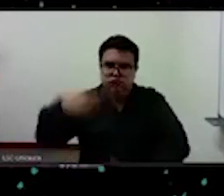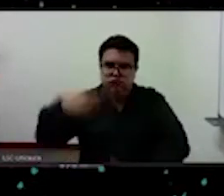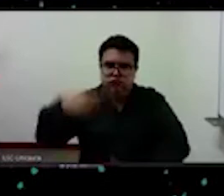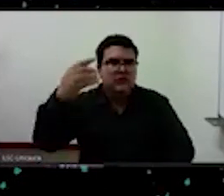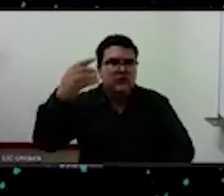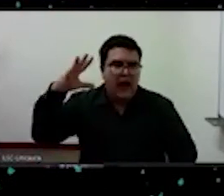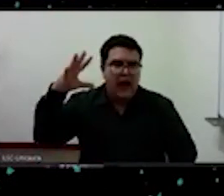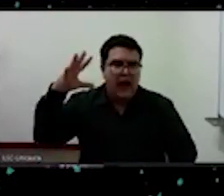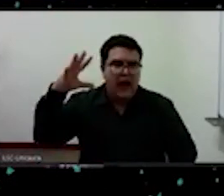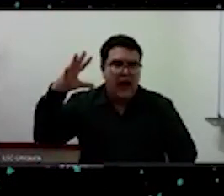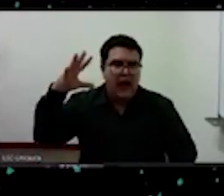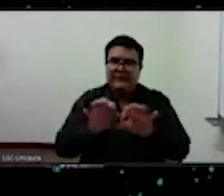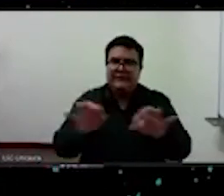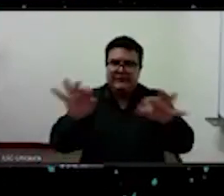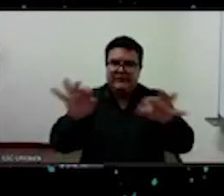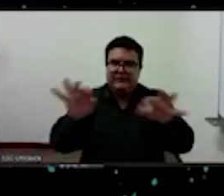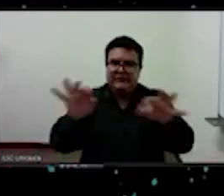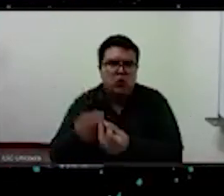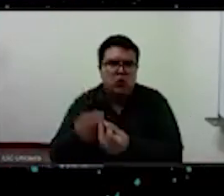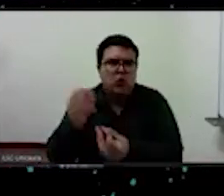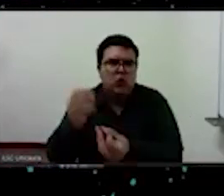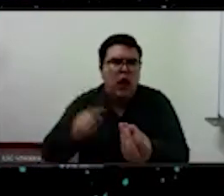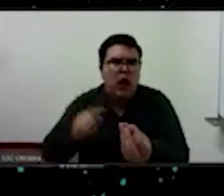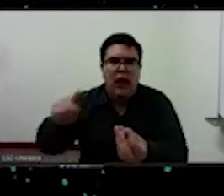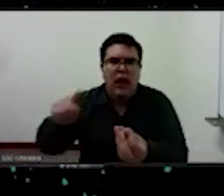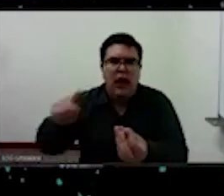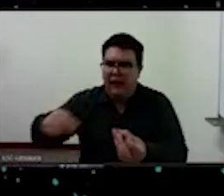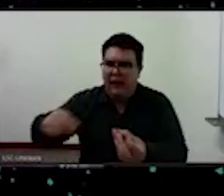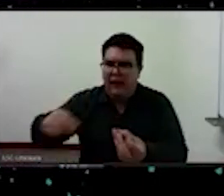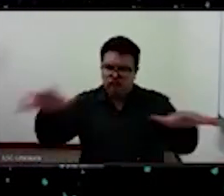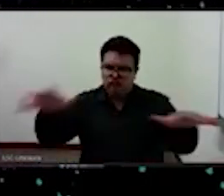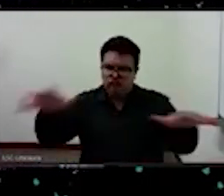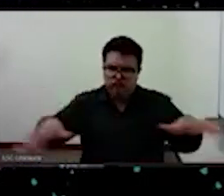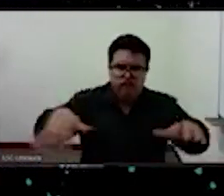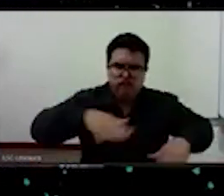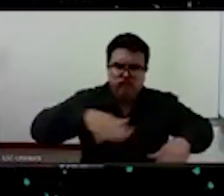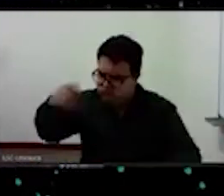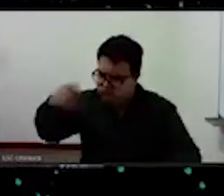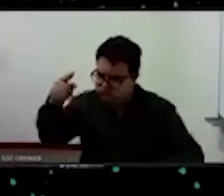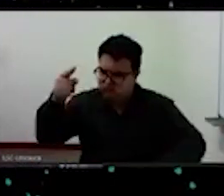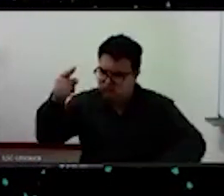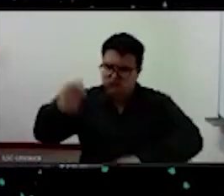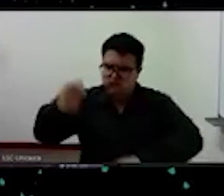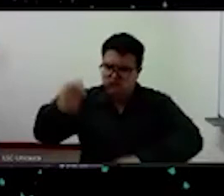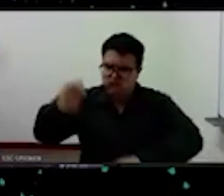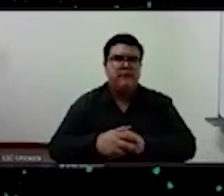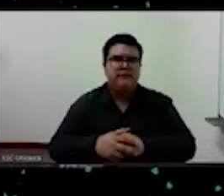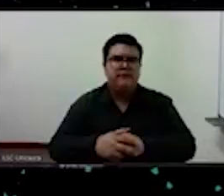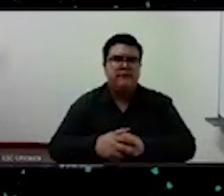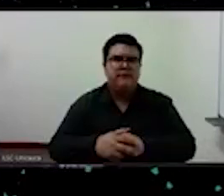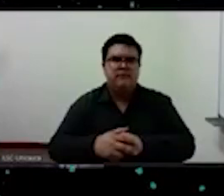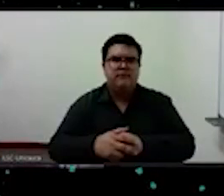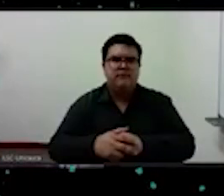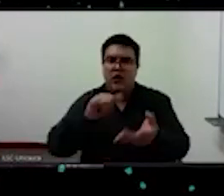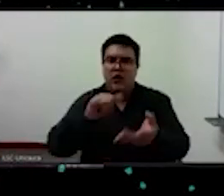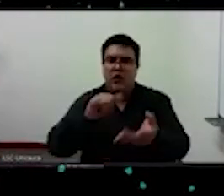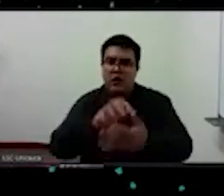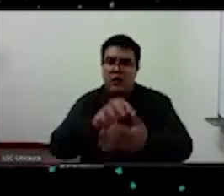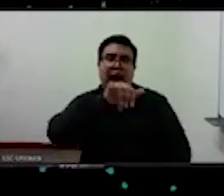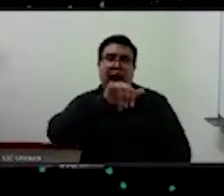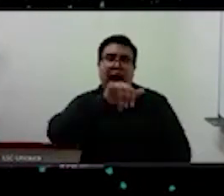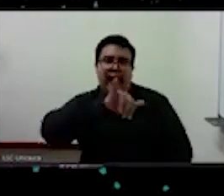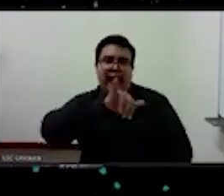colectivizante de la técnica y de la inteligencia artificial entonces